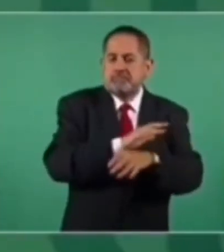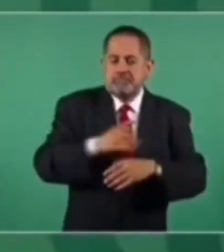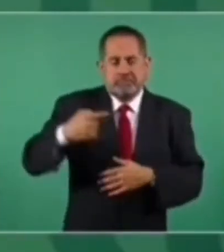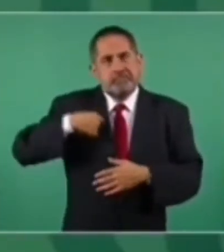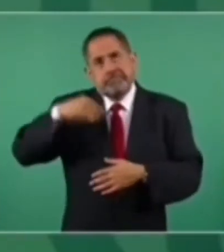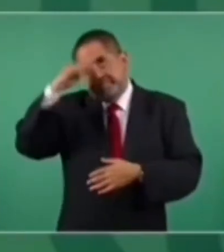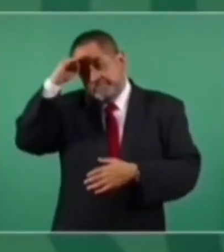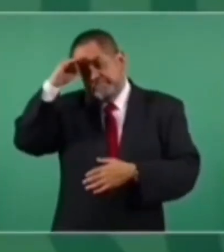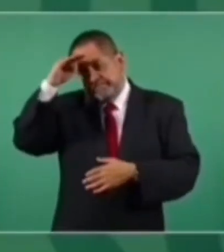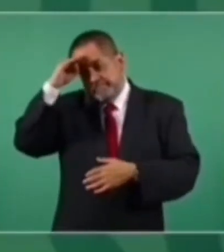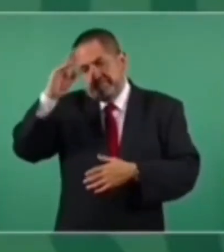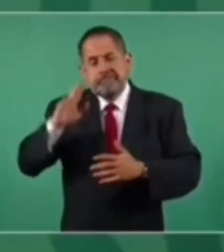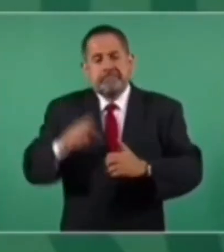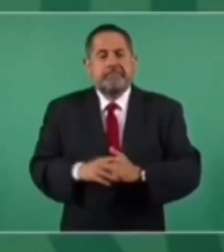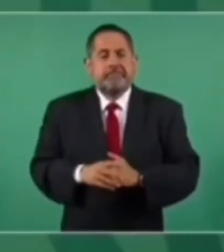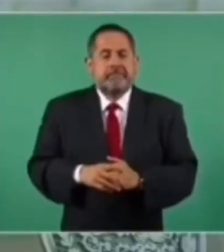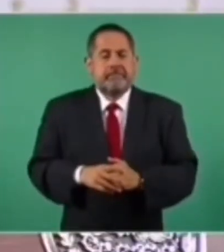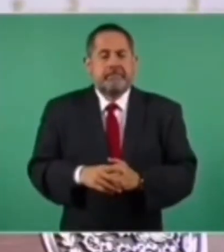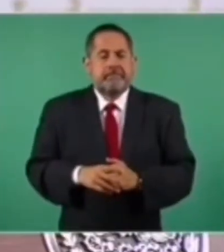ustedes, ver,